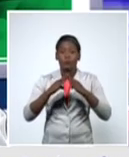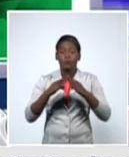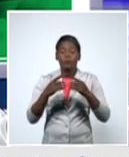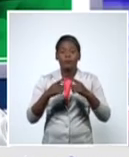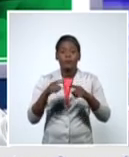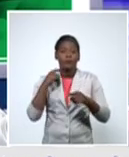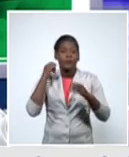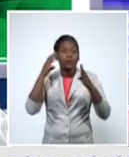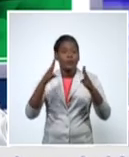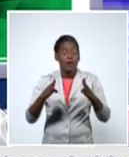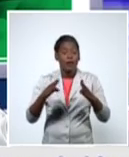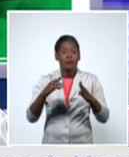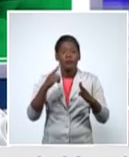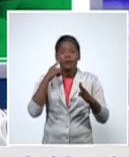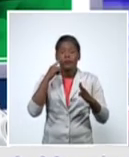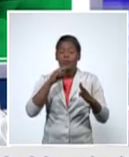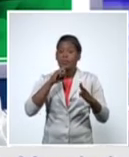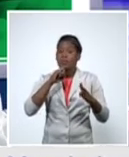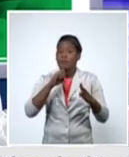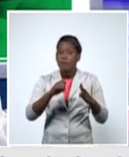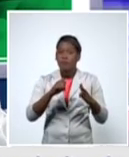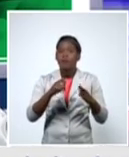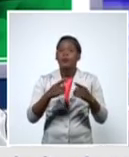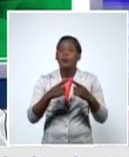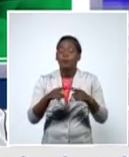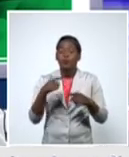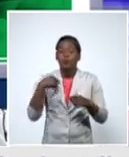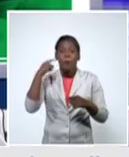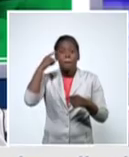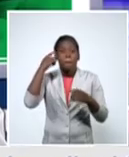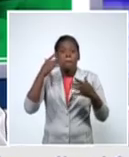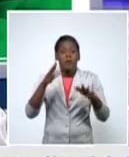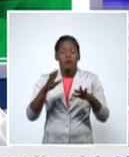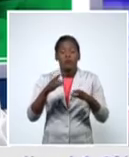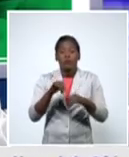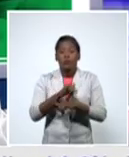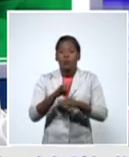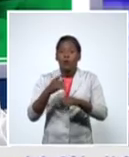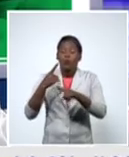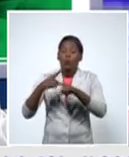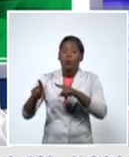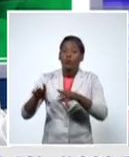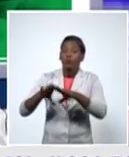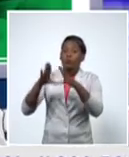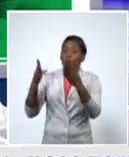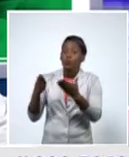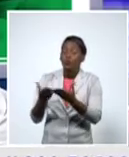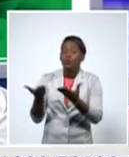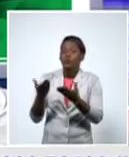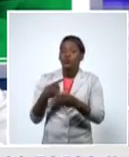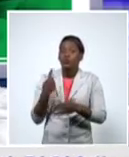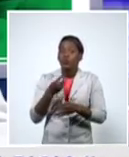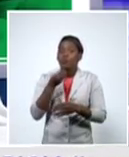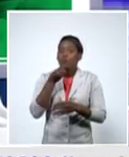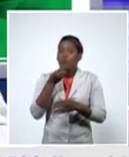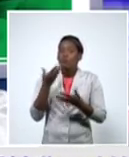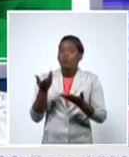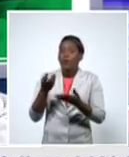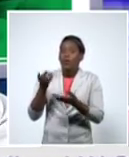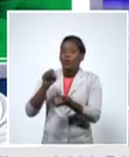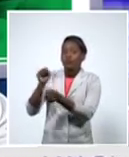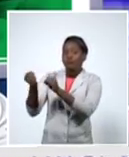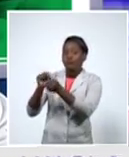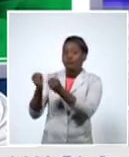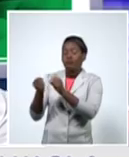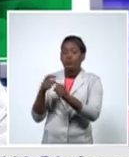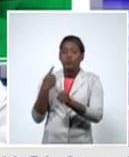pandemia por algunas vías internacional y nacionalmente se va a controlar si hemos aguantado un año ya